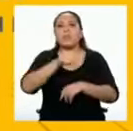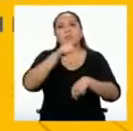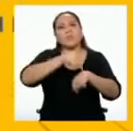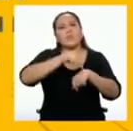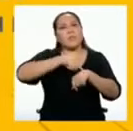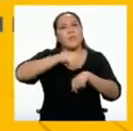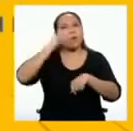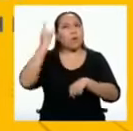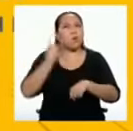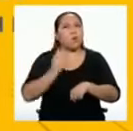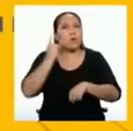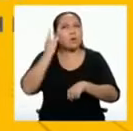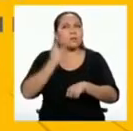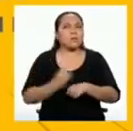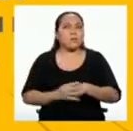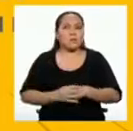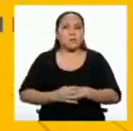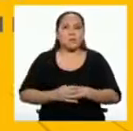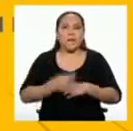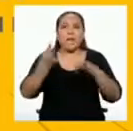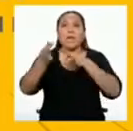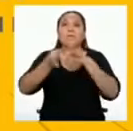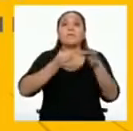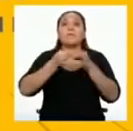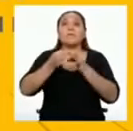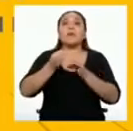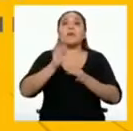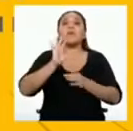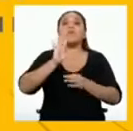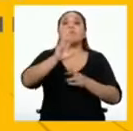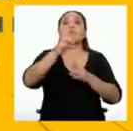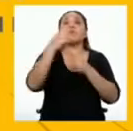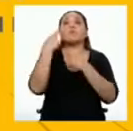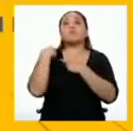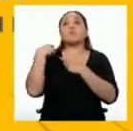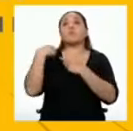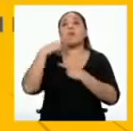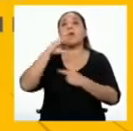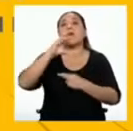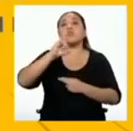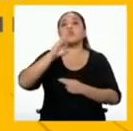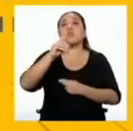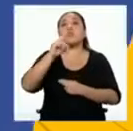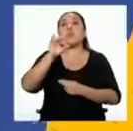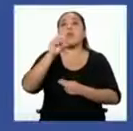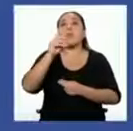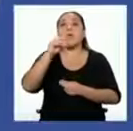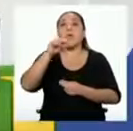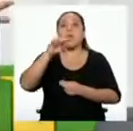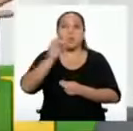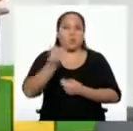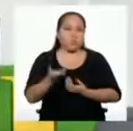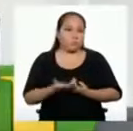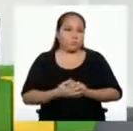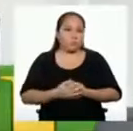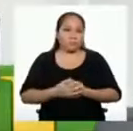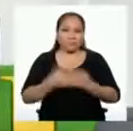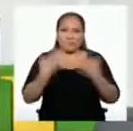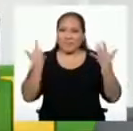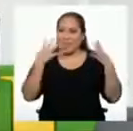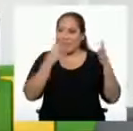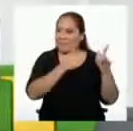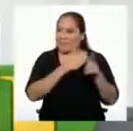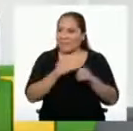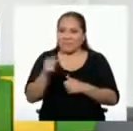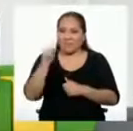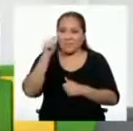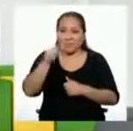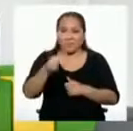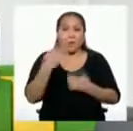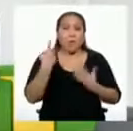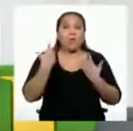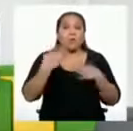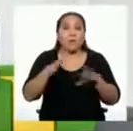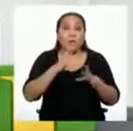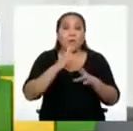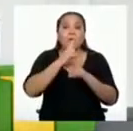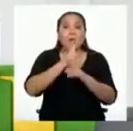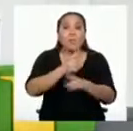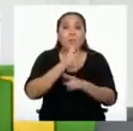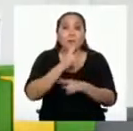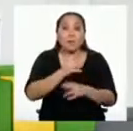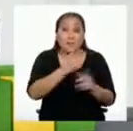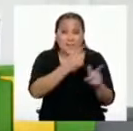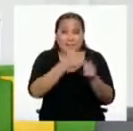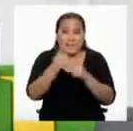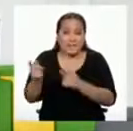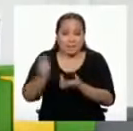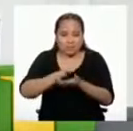de emergencia? Explica cuál es tu rol como ciudadano o ciudadana. Y listo. Esas son. Cuando tengas tus respuestas